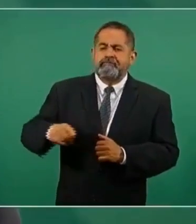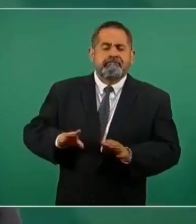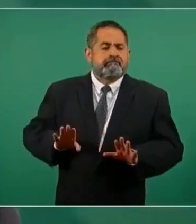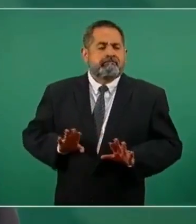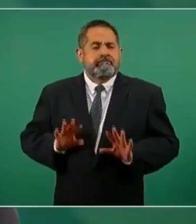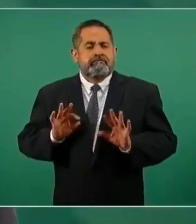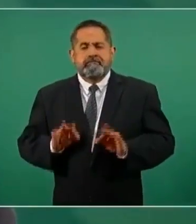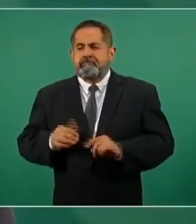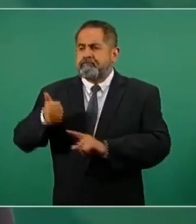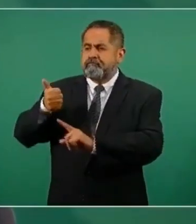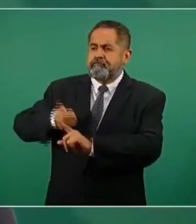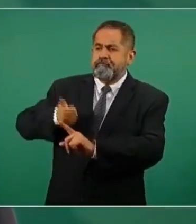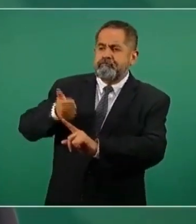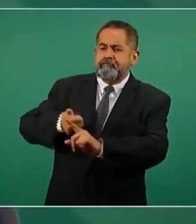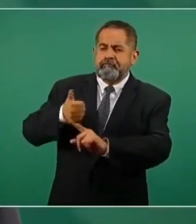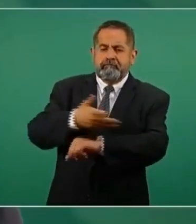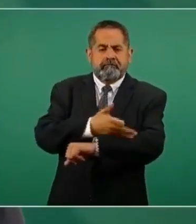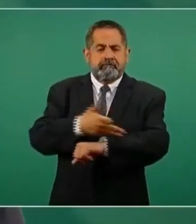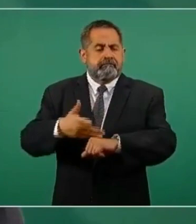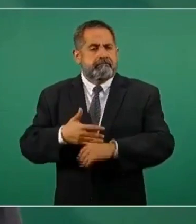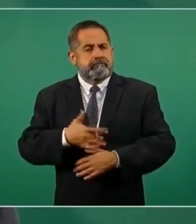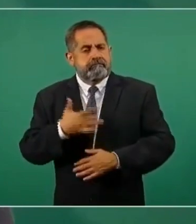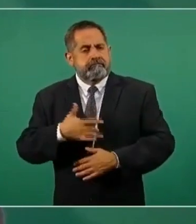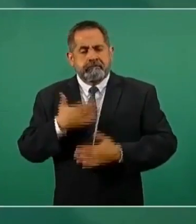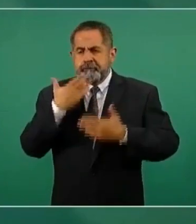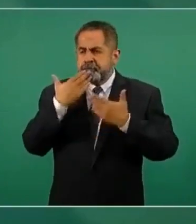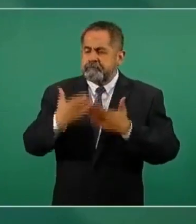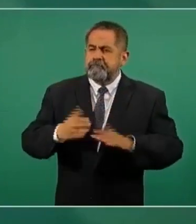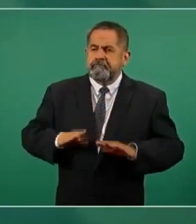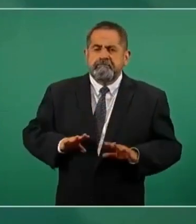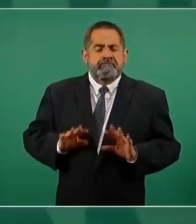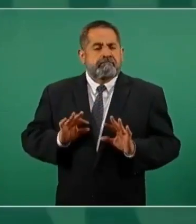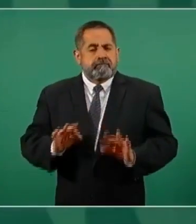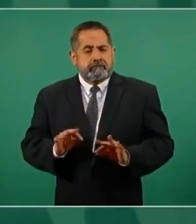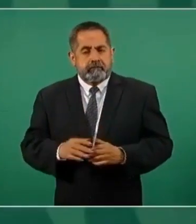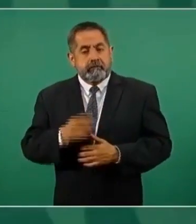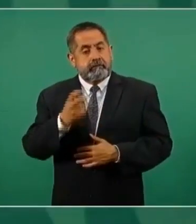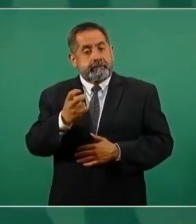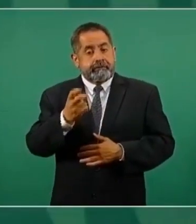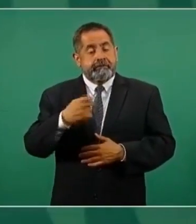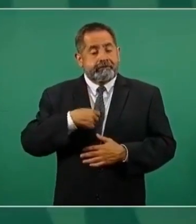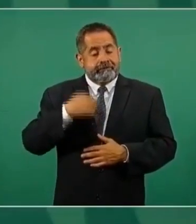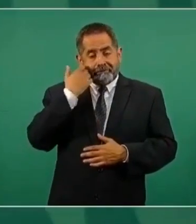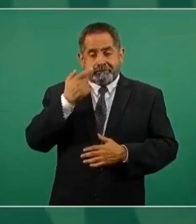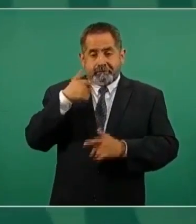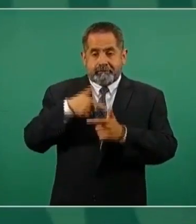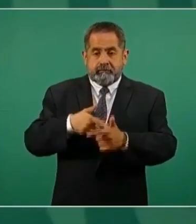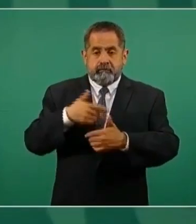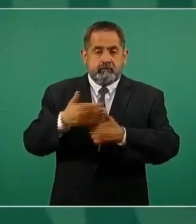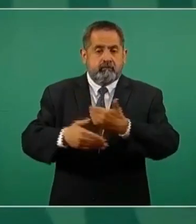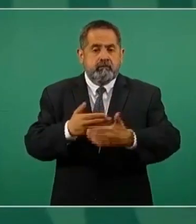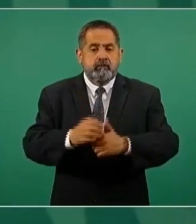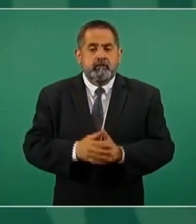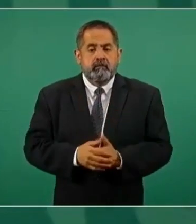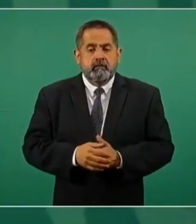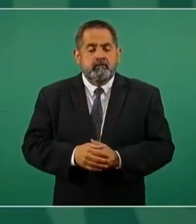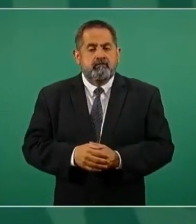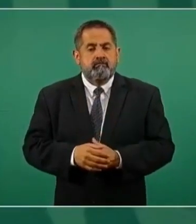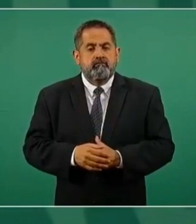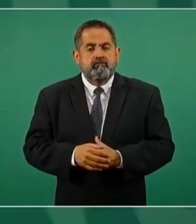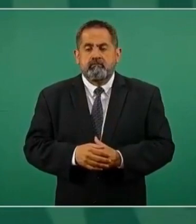de cada familia mexicana. Y seguiremos trabajando en eso. Nos hemos propuesto como